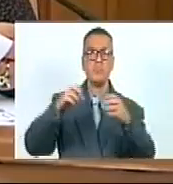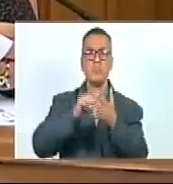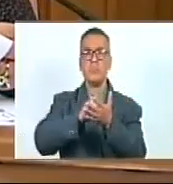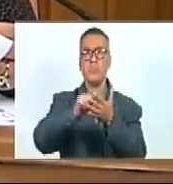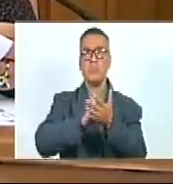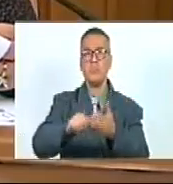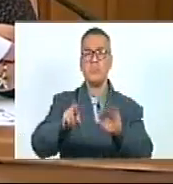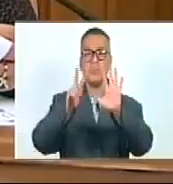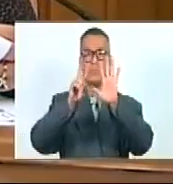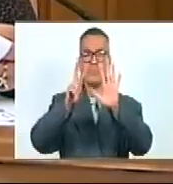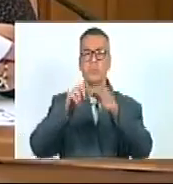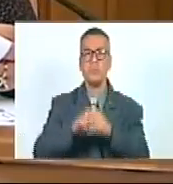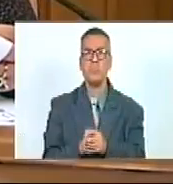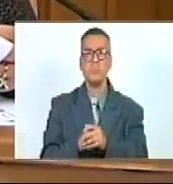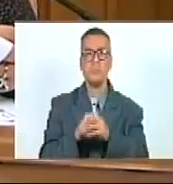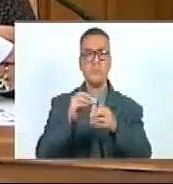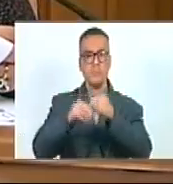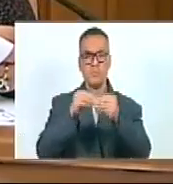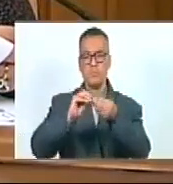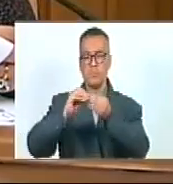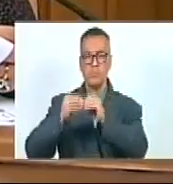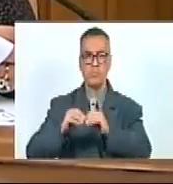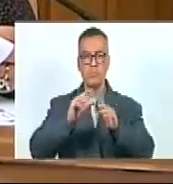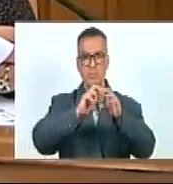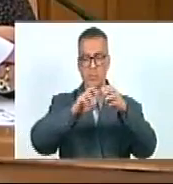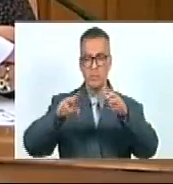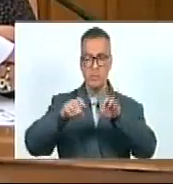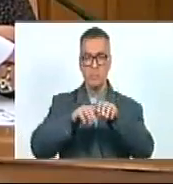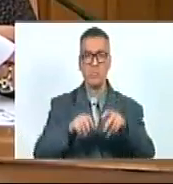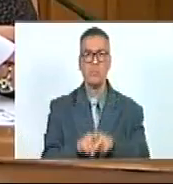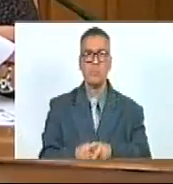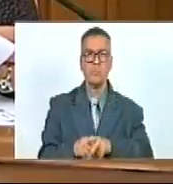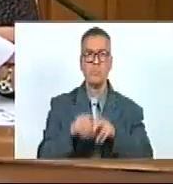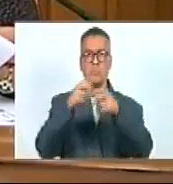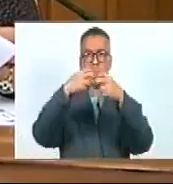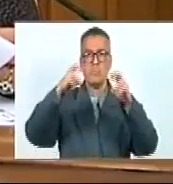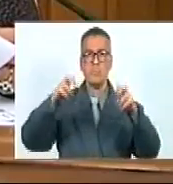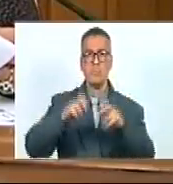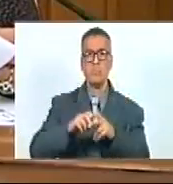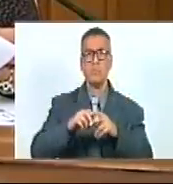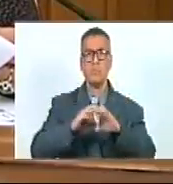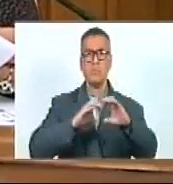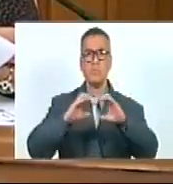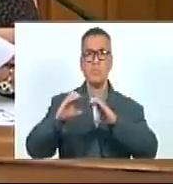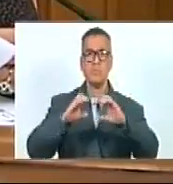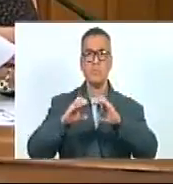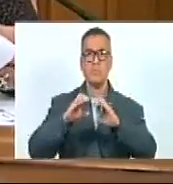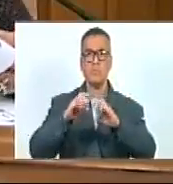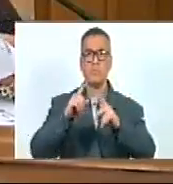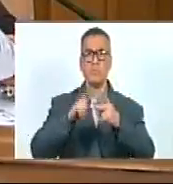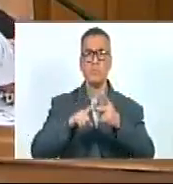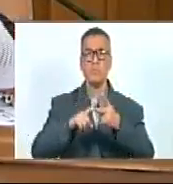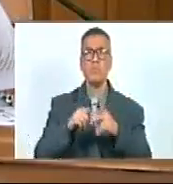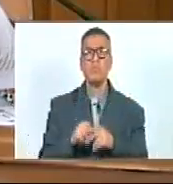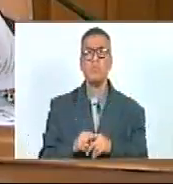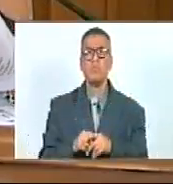artículo 7, quedando redactado de la siguiente manera. Epígrafe medios de ejercicio.